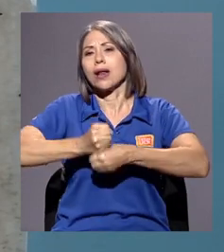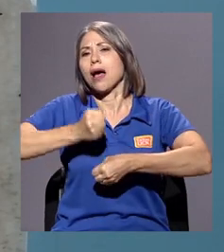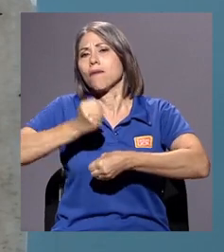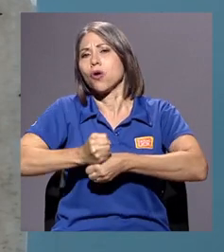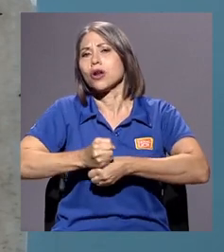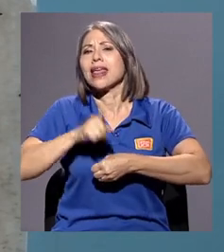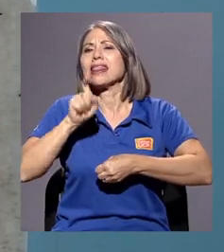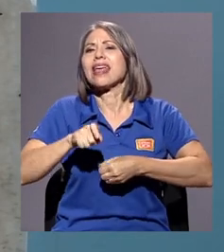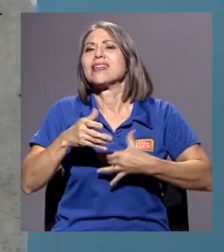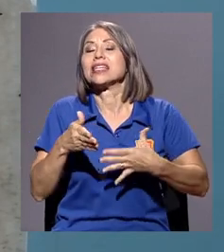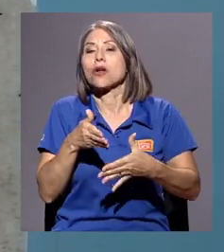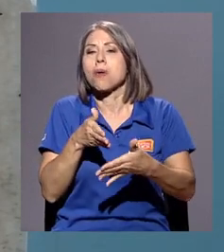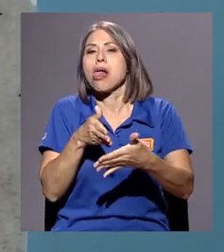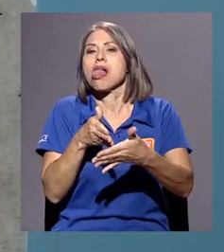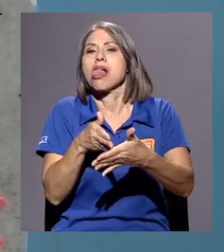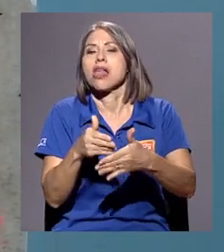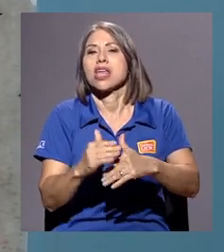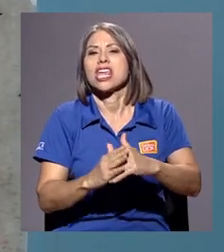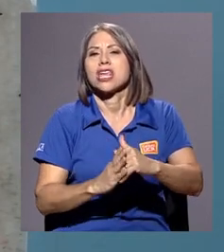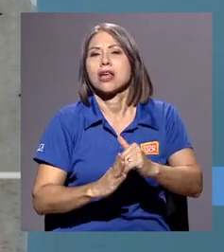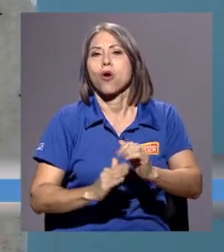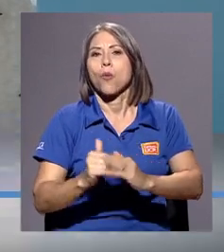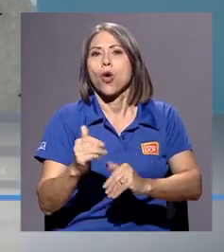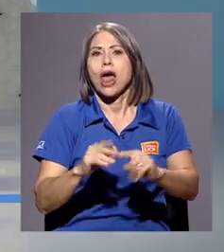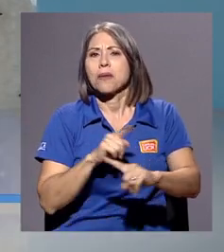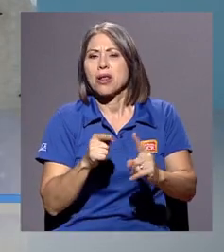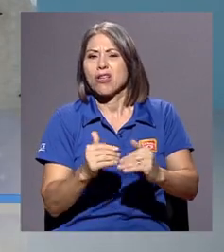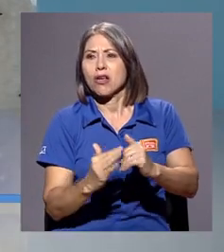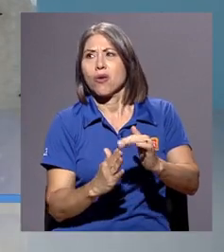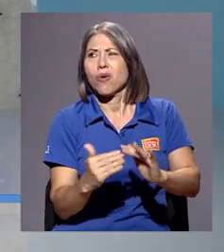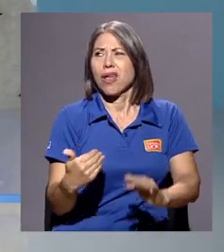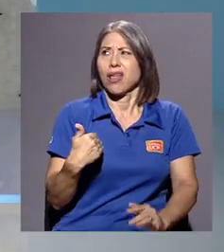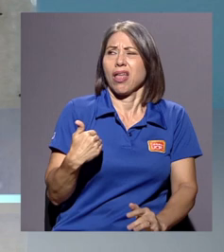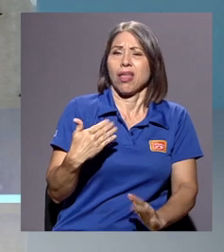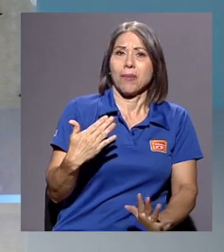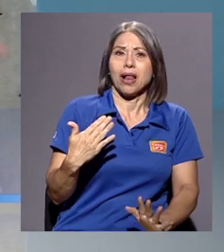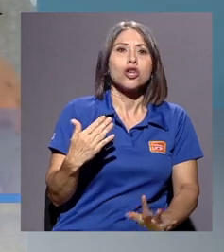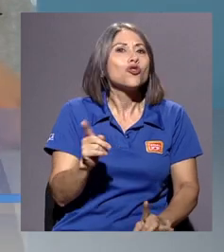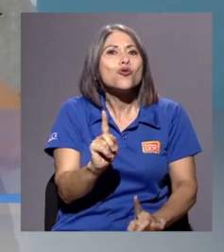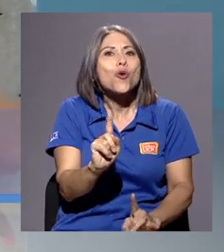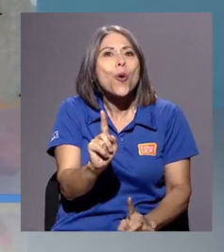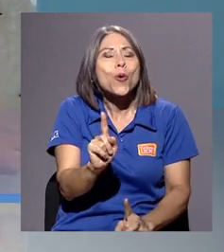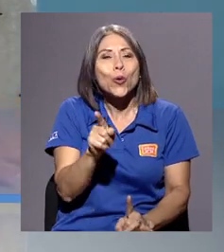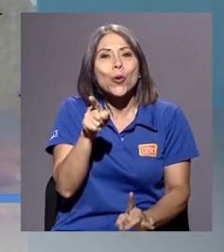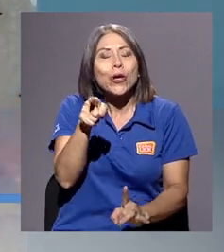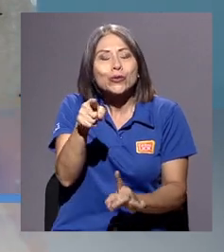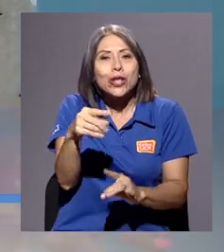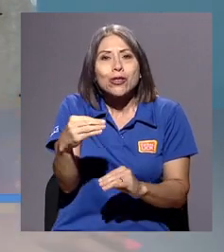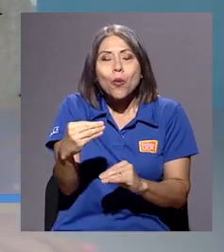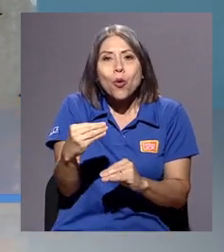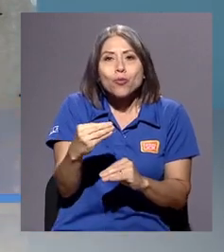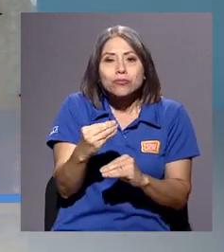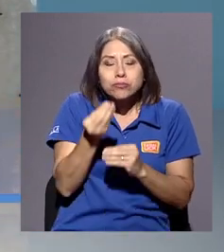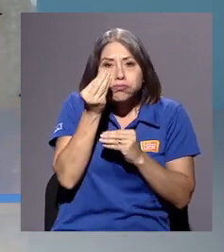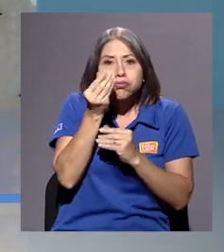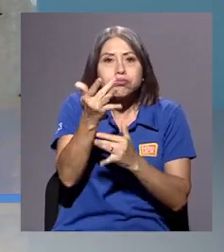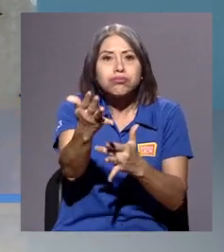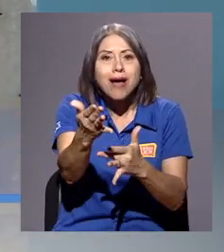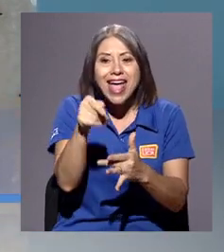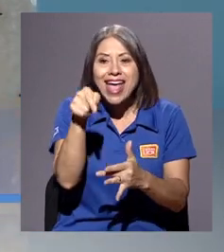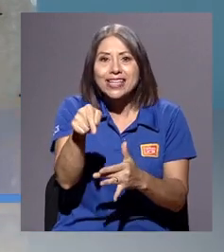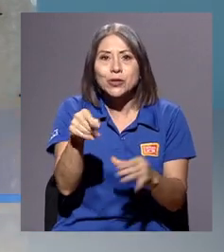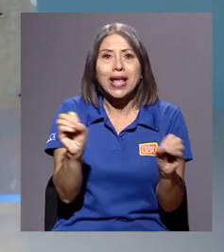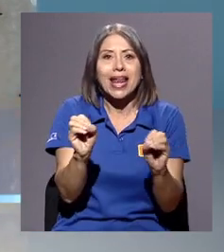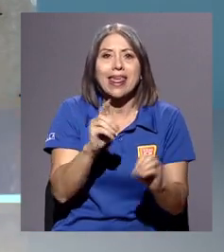ser incomodar, pero no incomodar en un mal sentido, sino realmente llegar a esa parte de la que nadie se atreve a hablar.